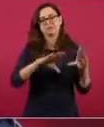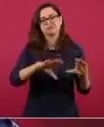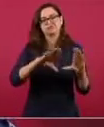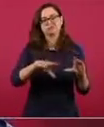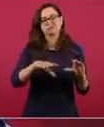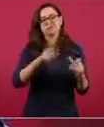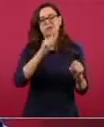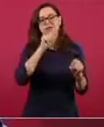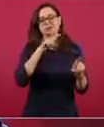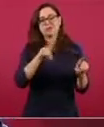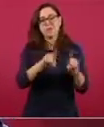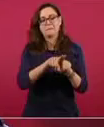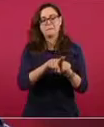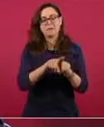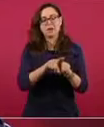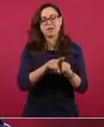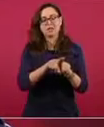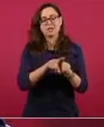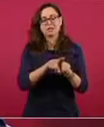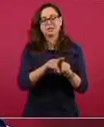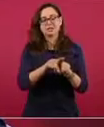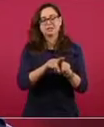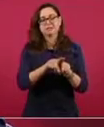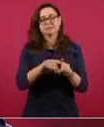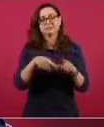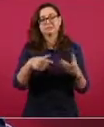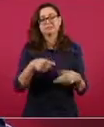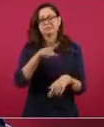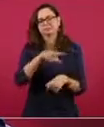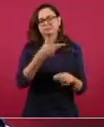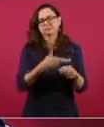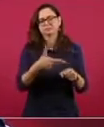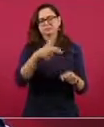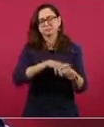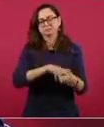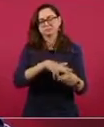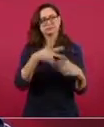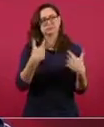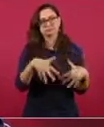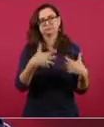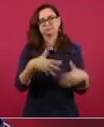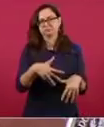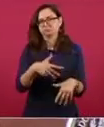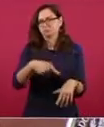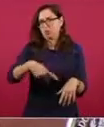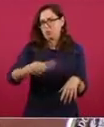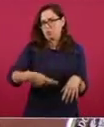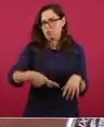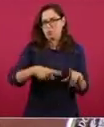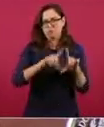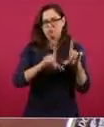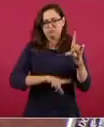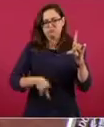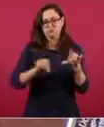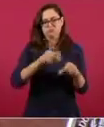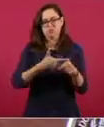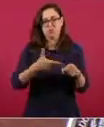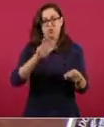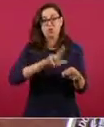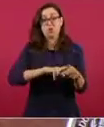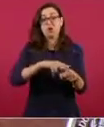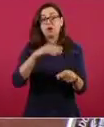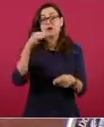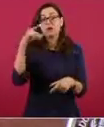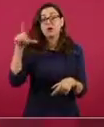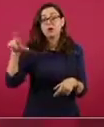está en uno de los mejores hospitales del sector público